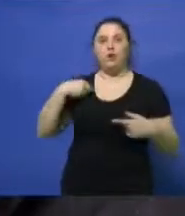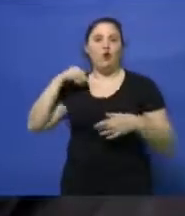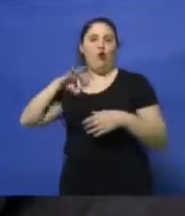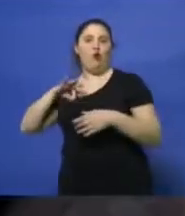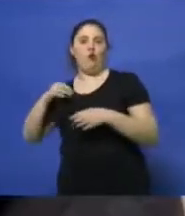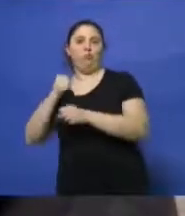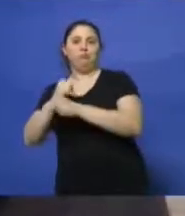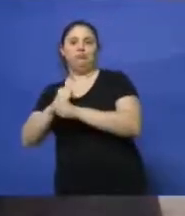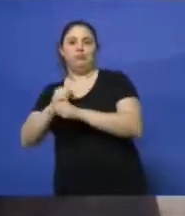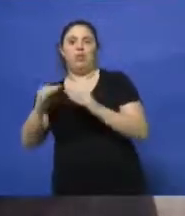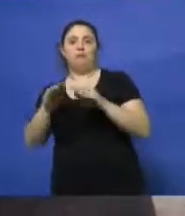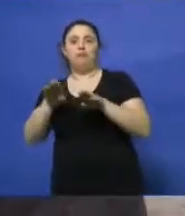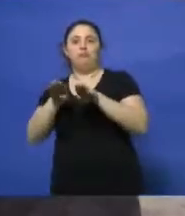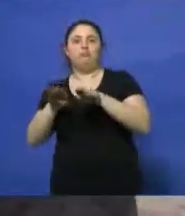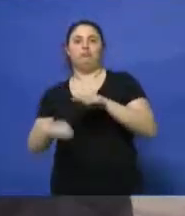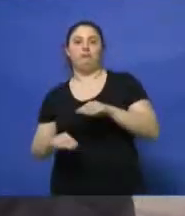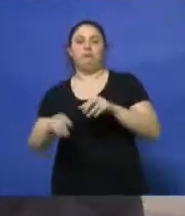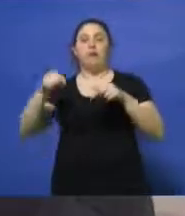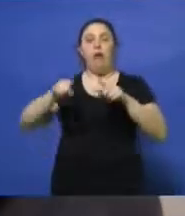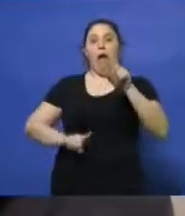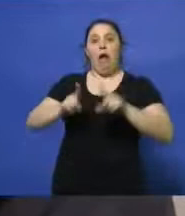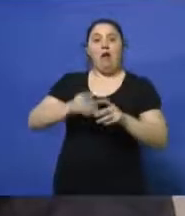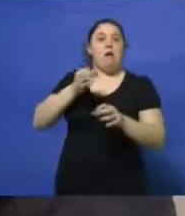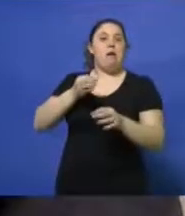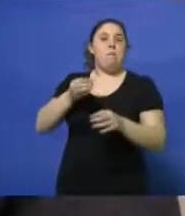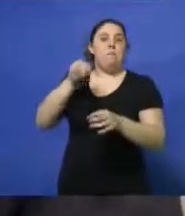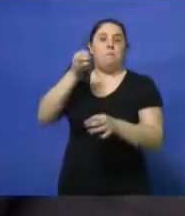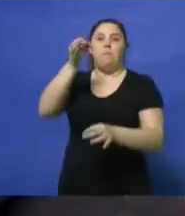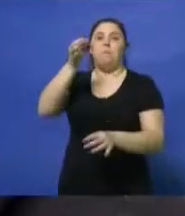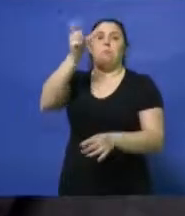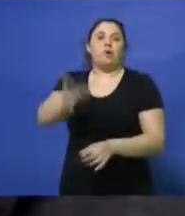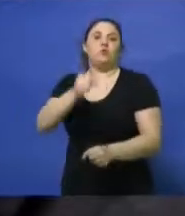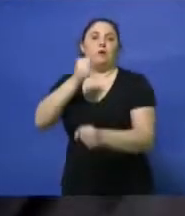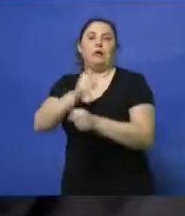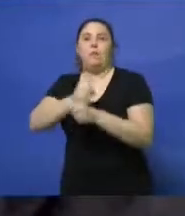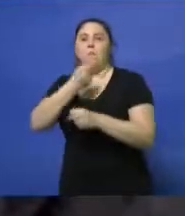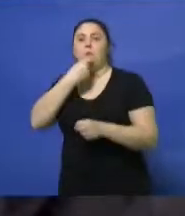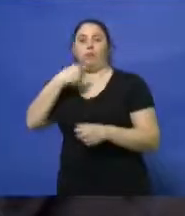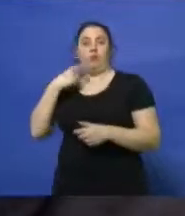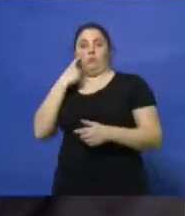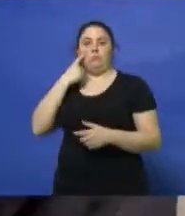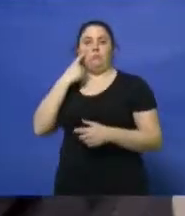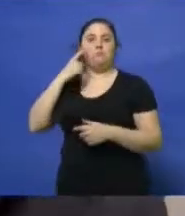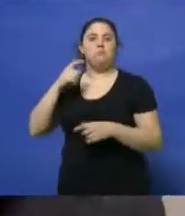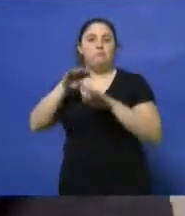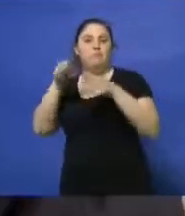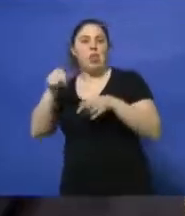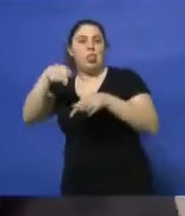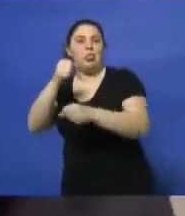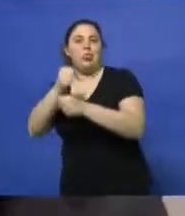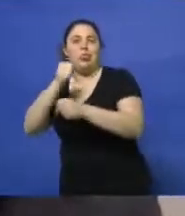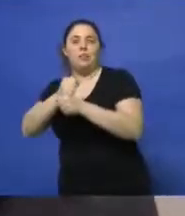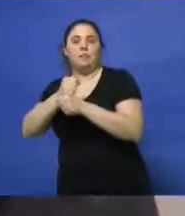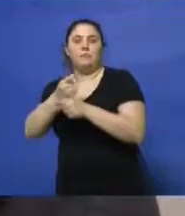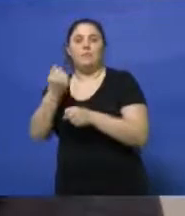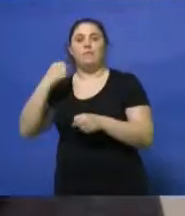No hay aumento, solamente al principio de año los empleados públicos, municipales, yo soy empleado municipal, por eso hablo por el tema mío, que